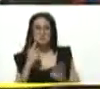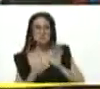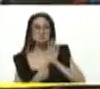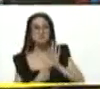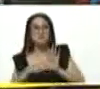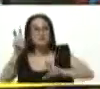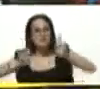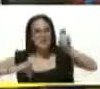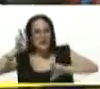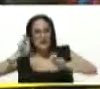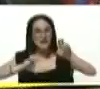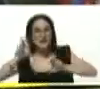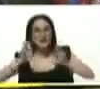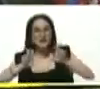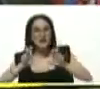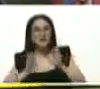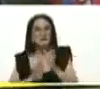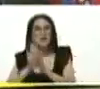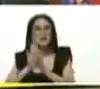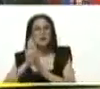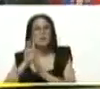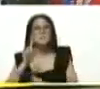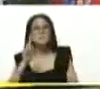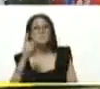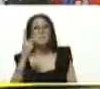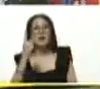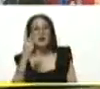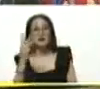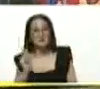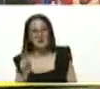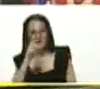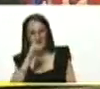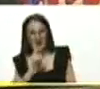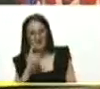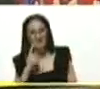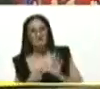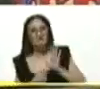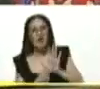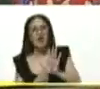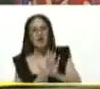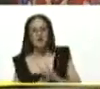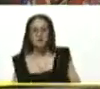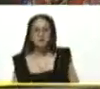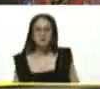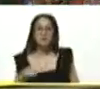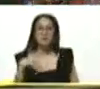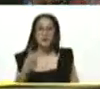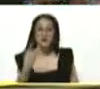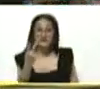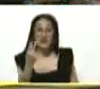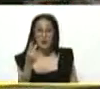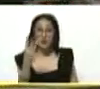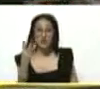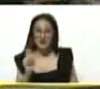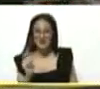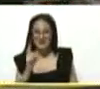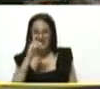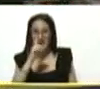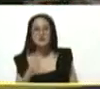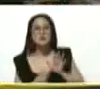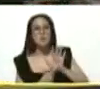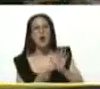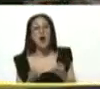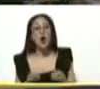estadísticas del crecimiento en el primer trimestre, y luego del segundo trimestre, la